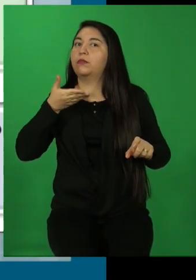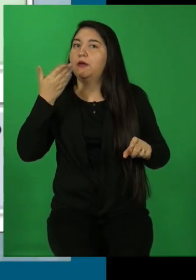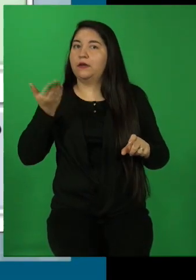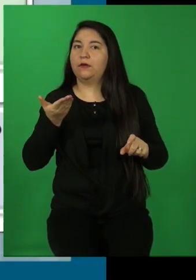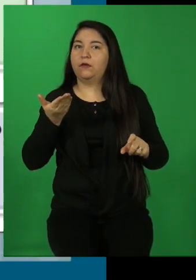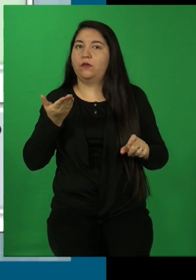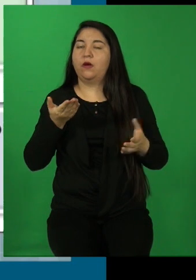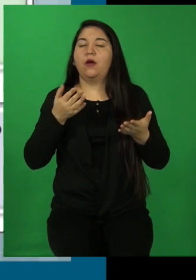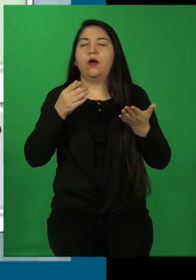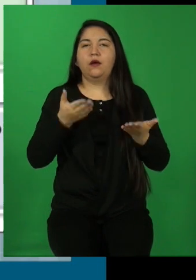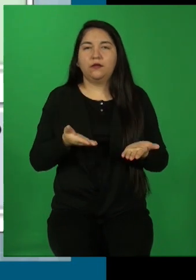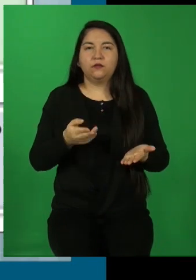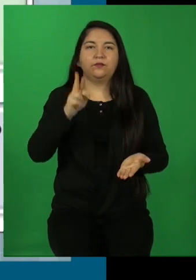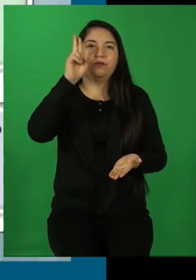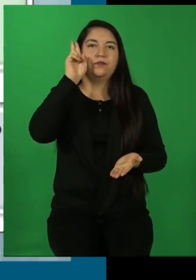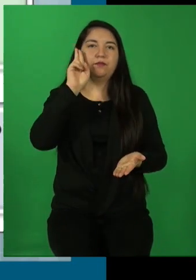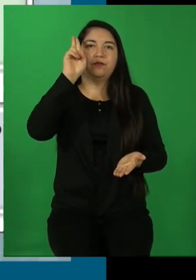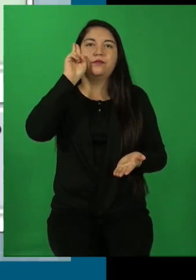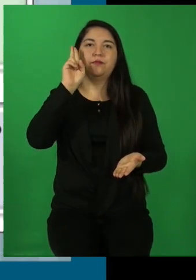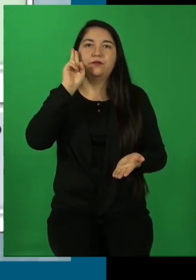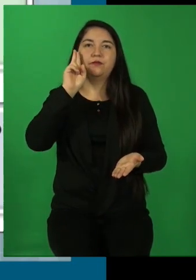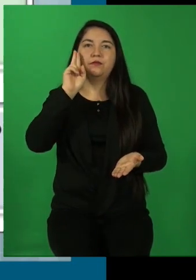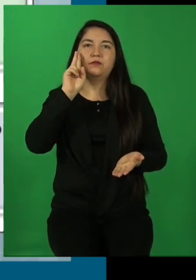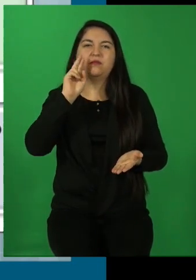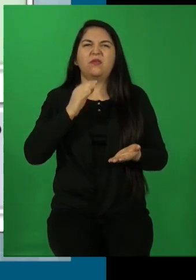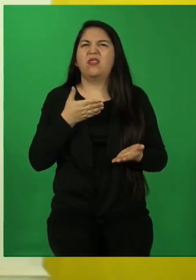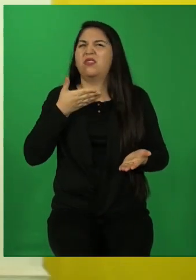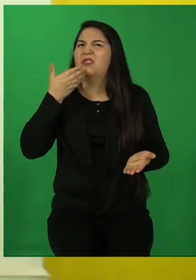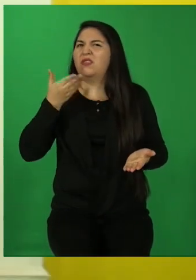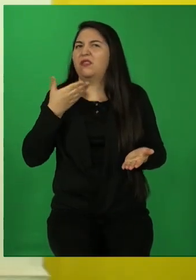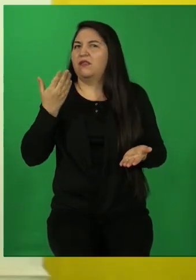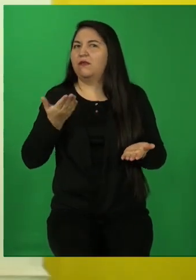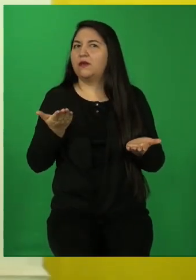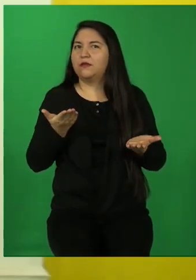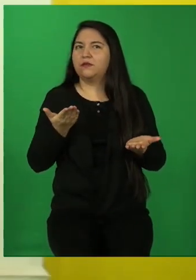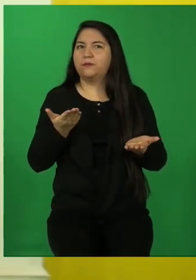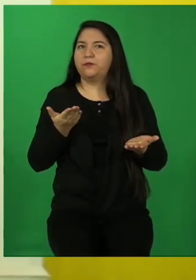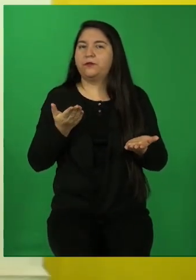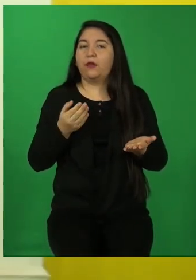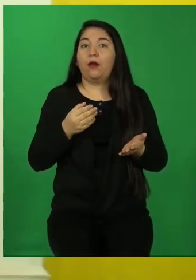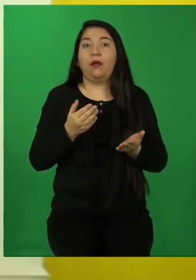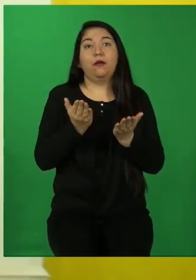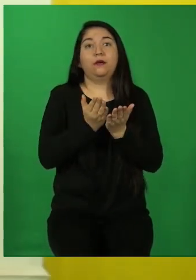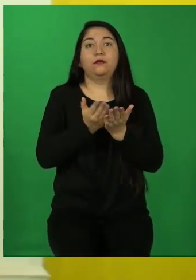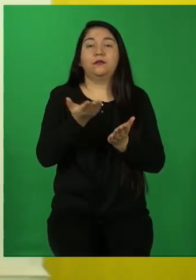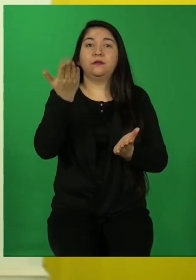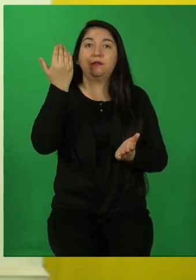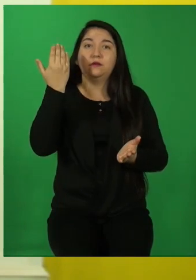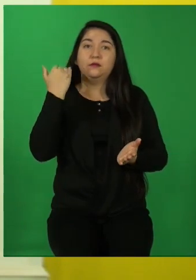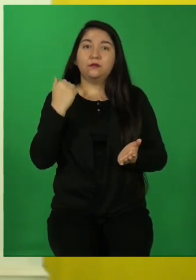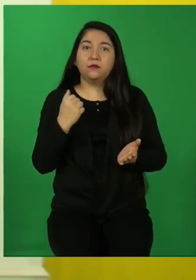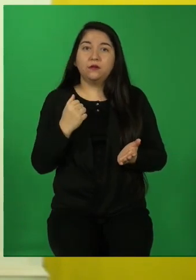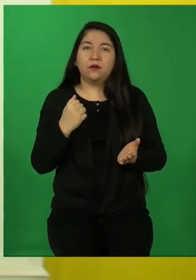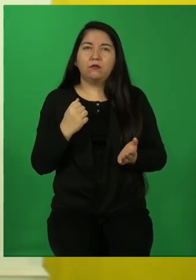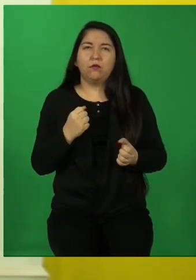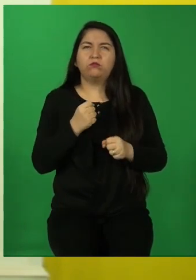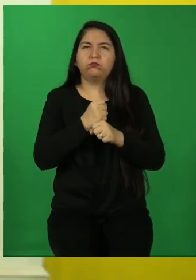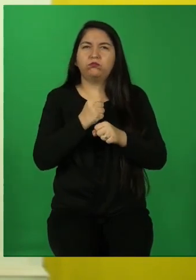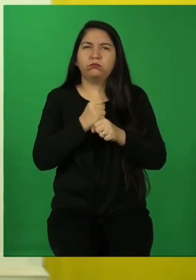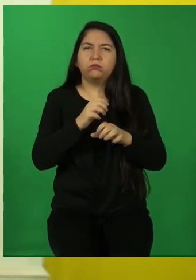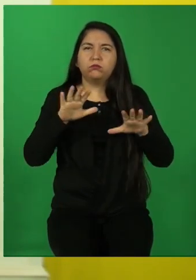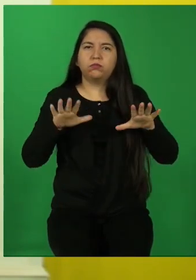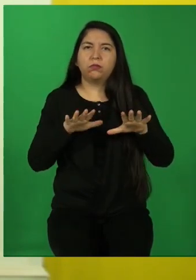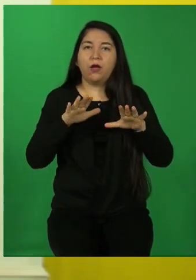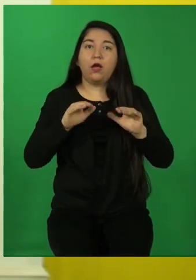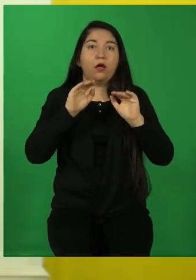vamos a recordar el género narrativo. Todas las clases anteriores hemos trabajado ya en el